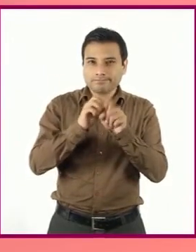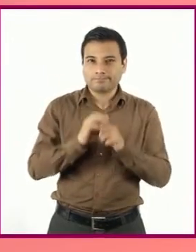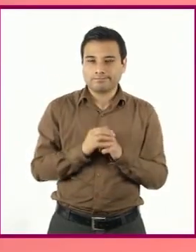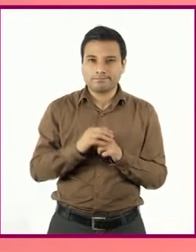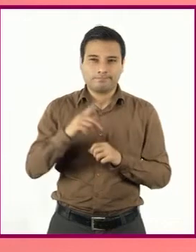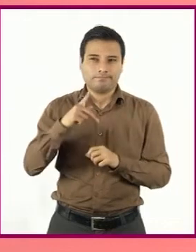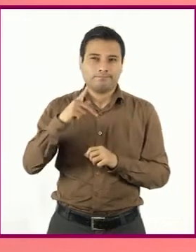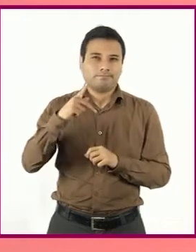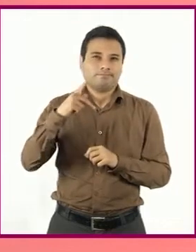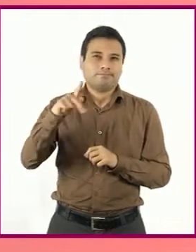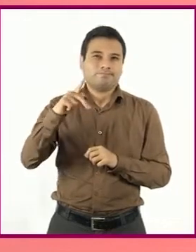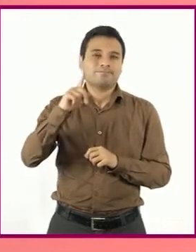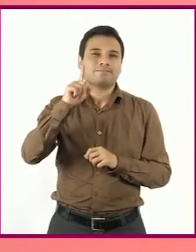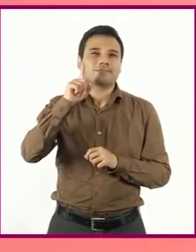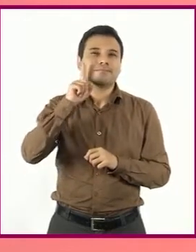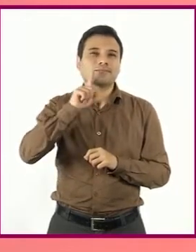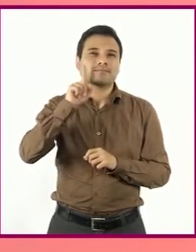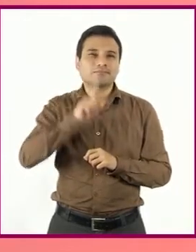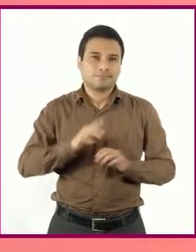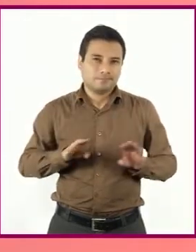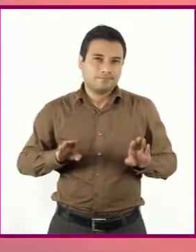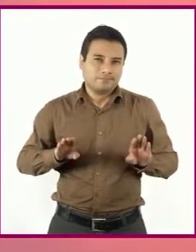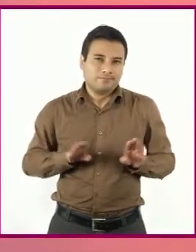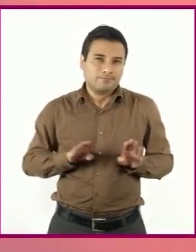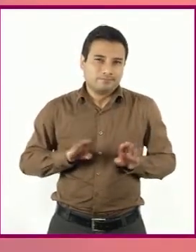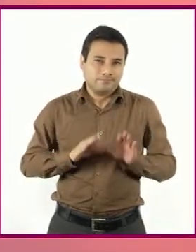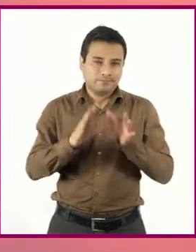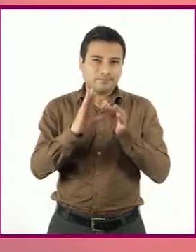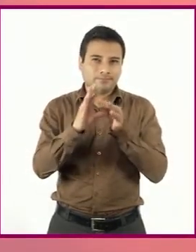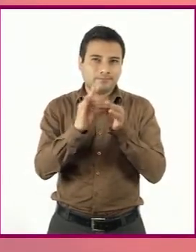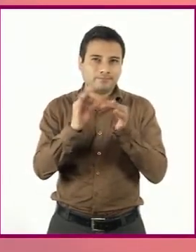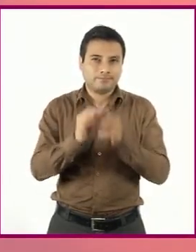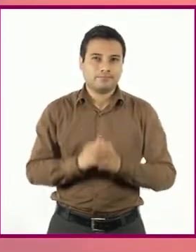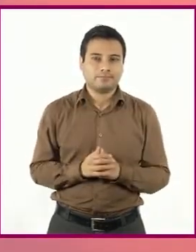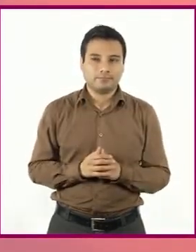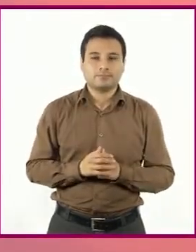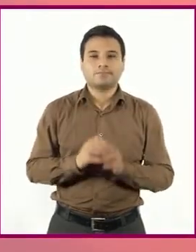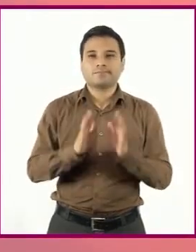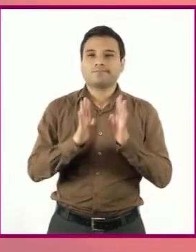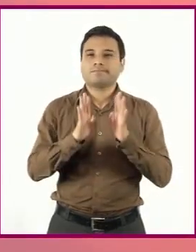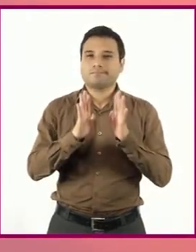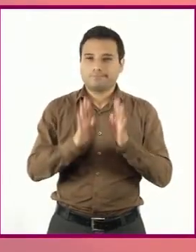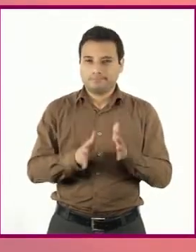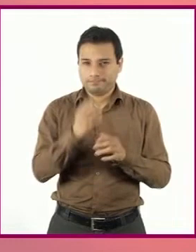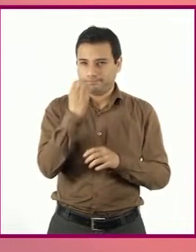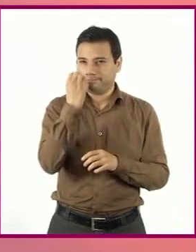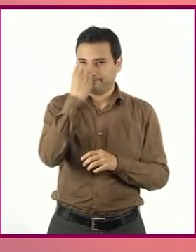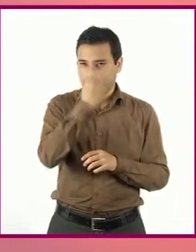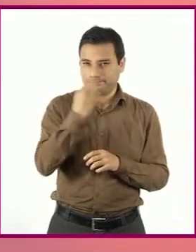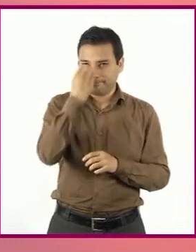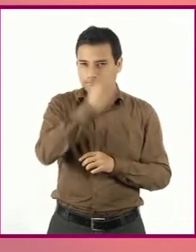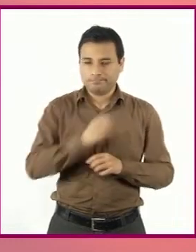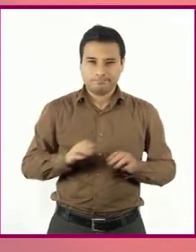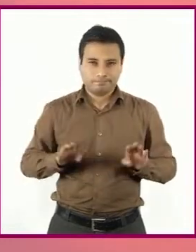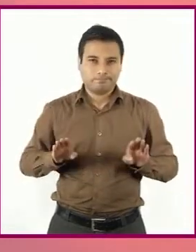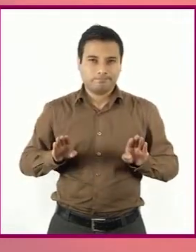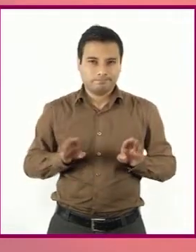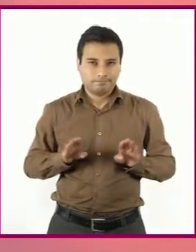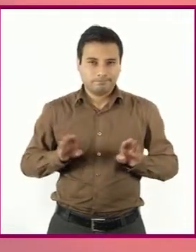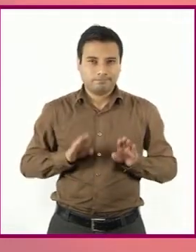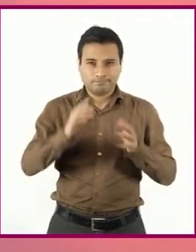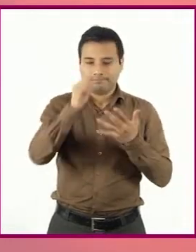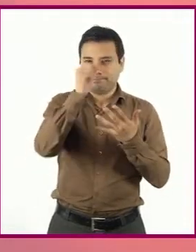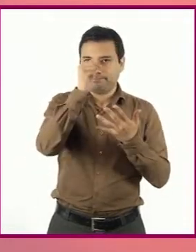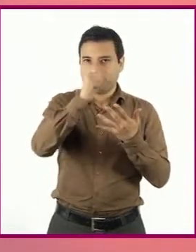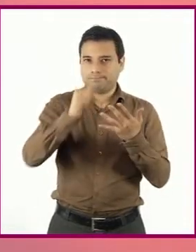actitudes de las mujeres que lo criaron. Profesora, ya analizamos varias características de los textos autobiográficos, pero